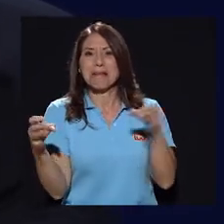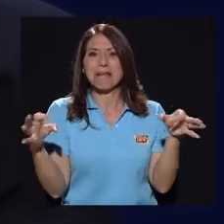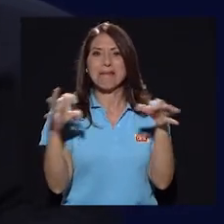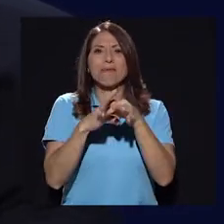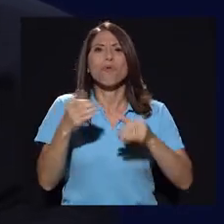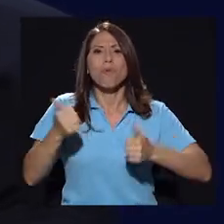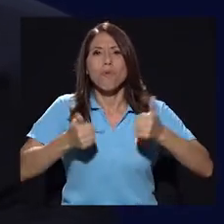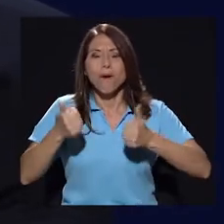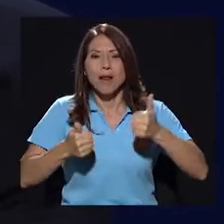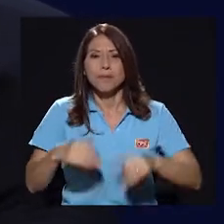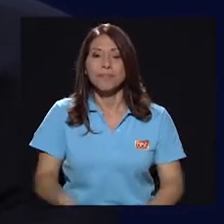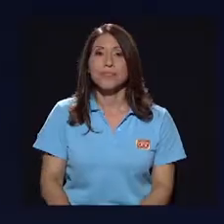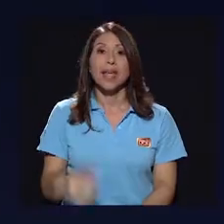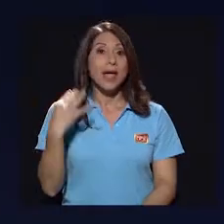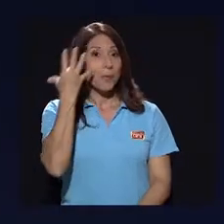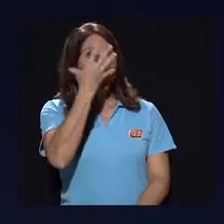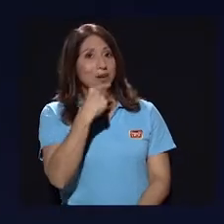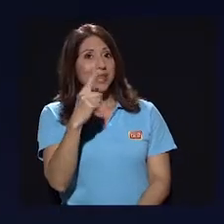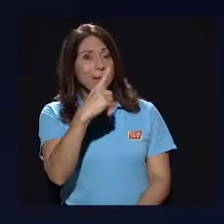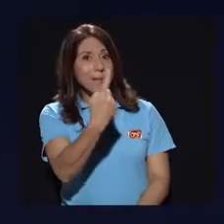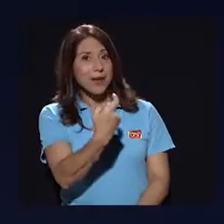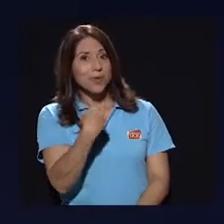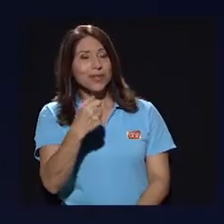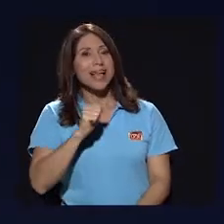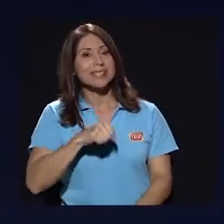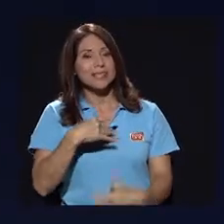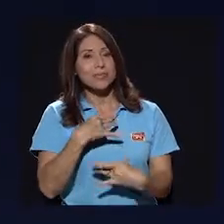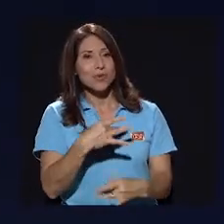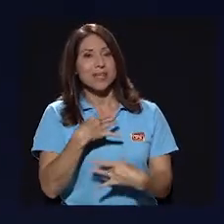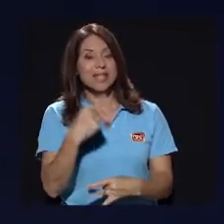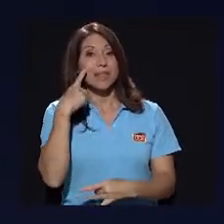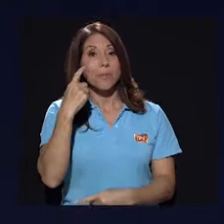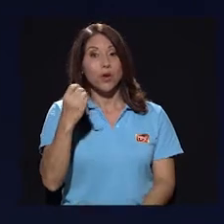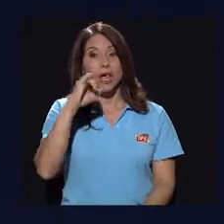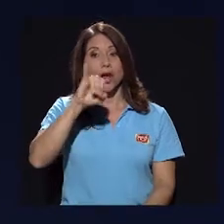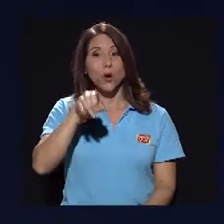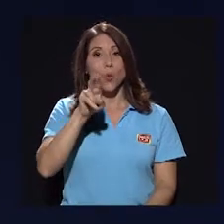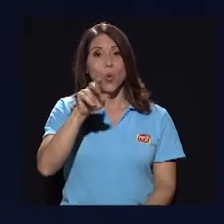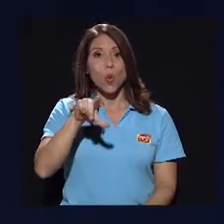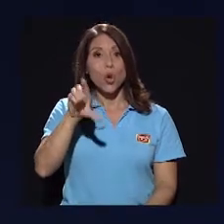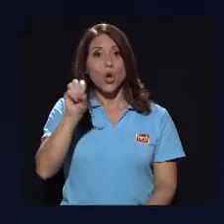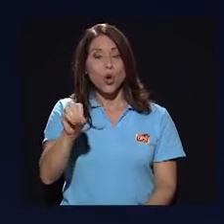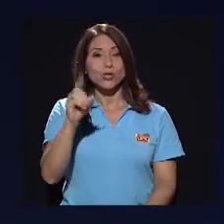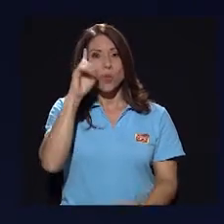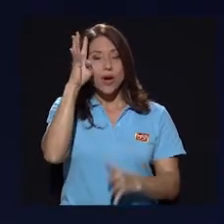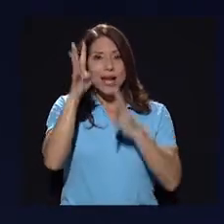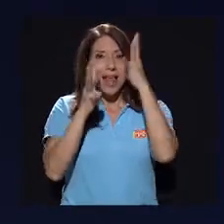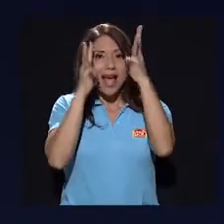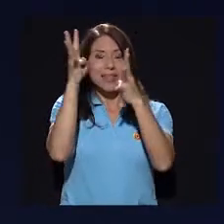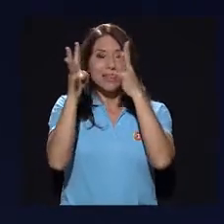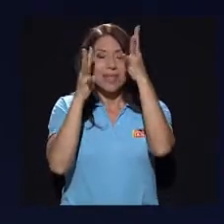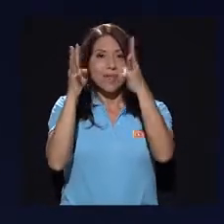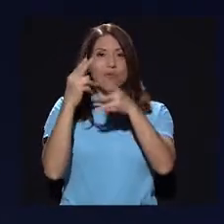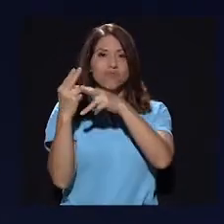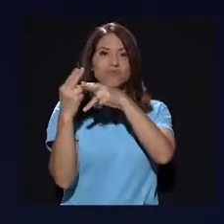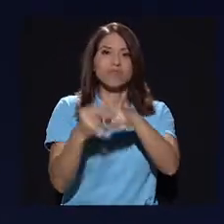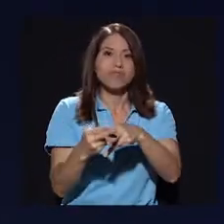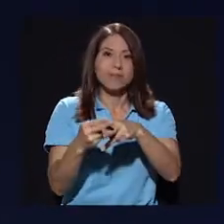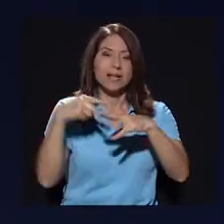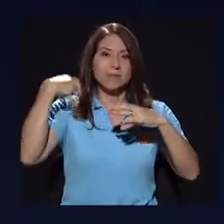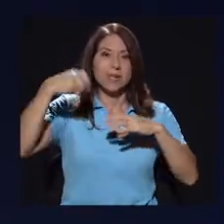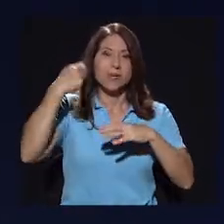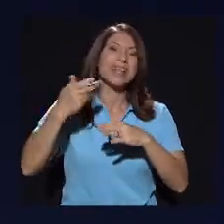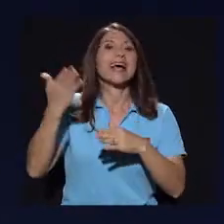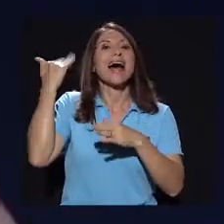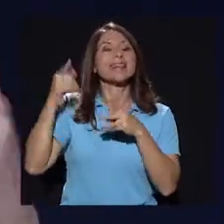Bueno, qué bonita pregunta. Sí, es muy interesante porque, bueno, Julio creo que también es muy creativo a la hora de poner el título de sus películas. Al